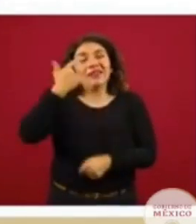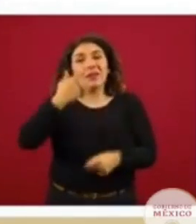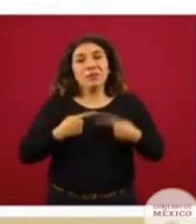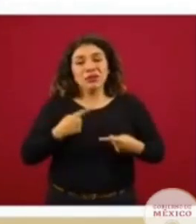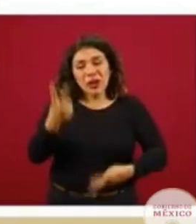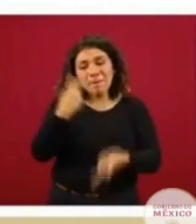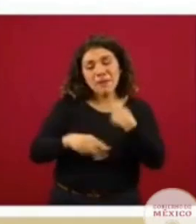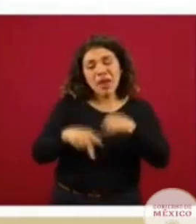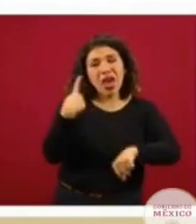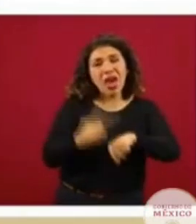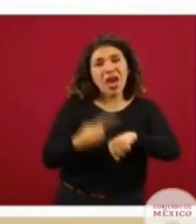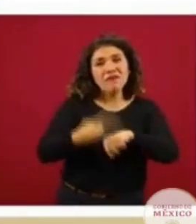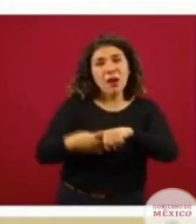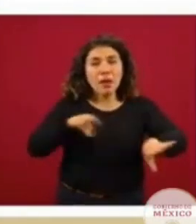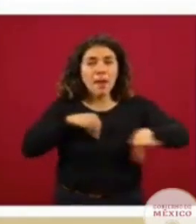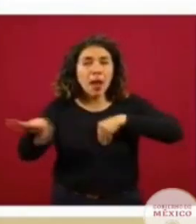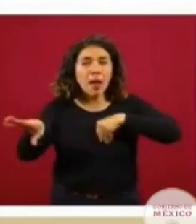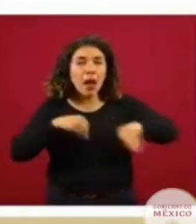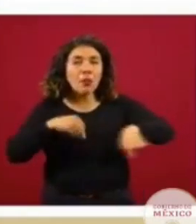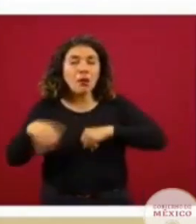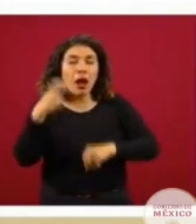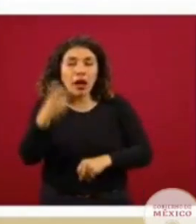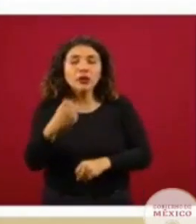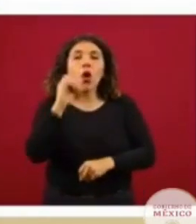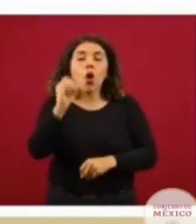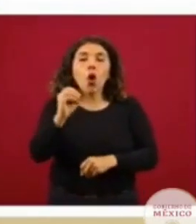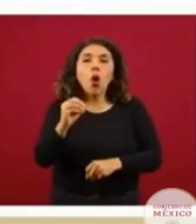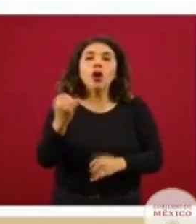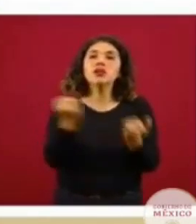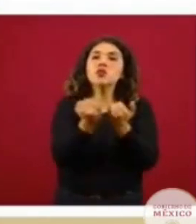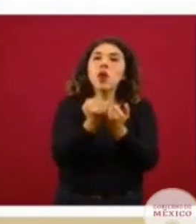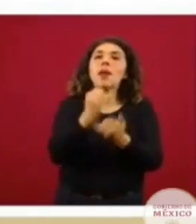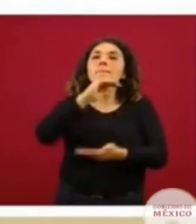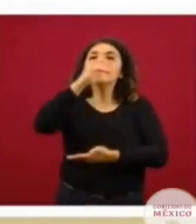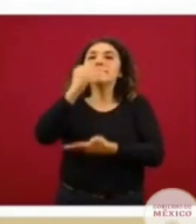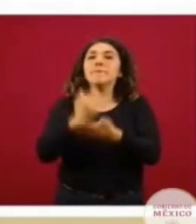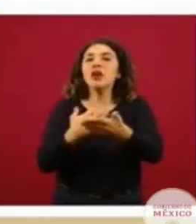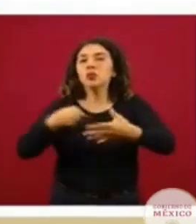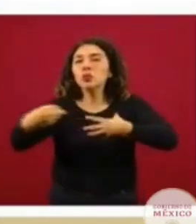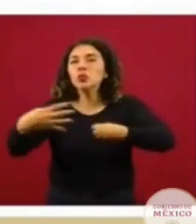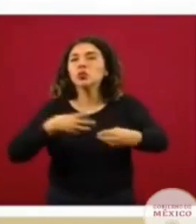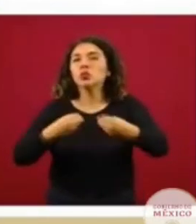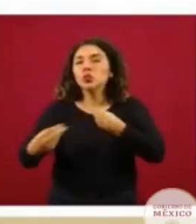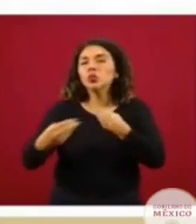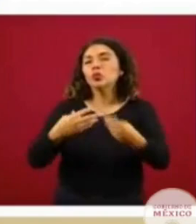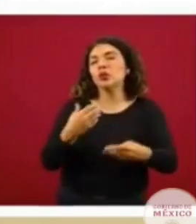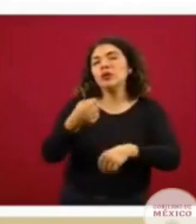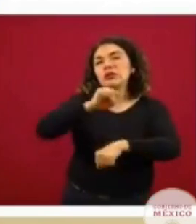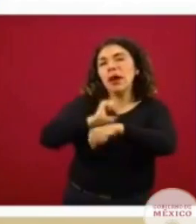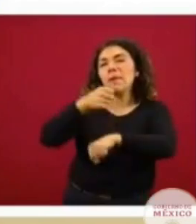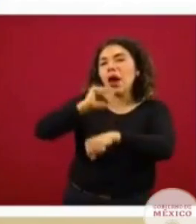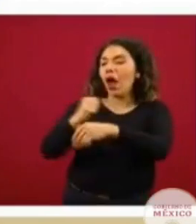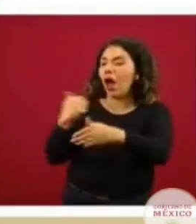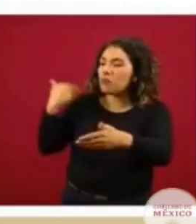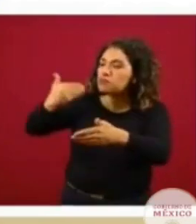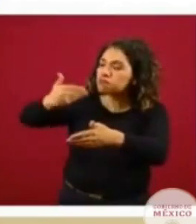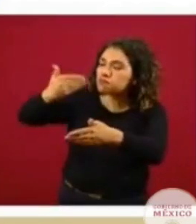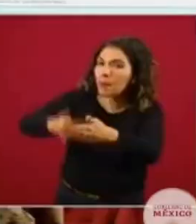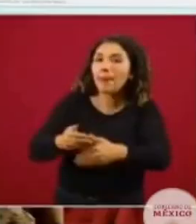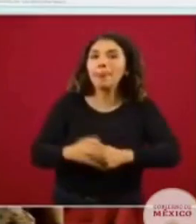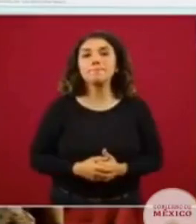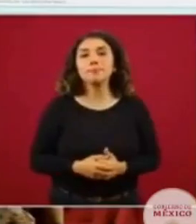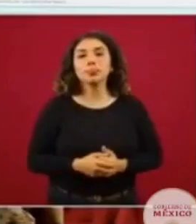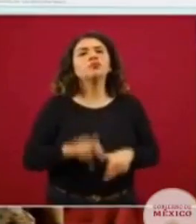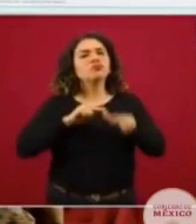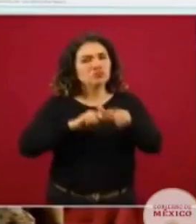produciendo en su momento la epidemia y la desaceleración y la disminución que ha tenido en las últimas semanas. Vamos a